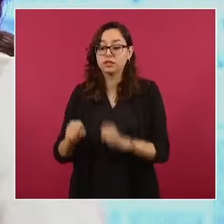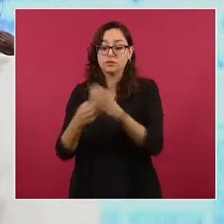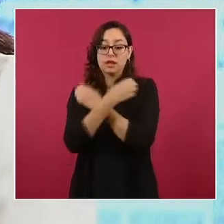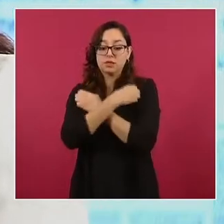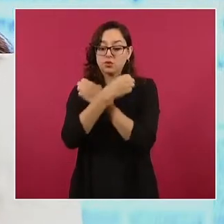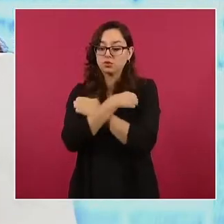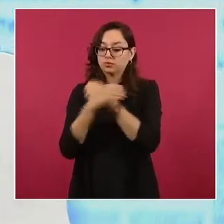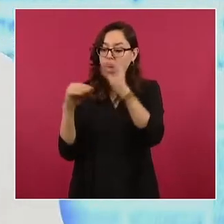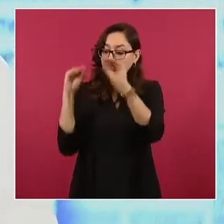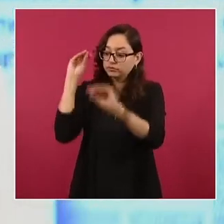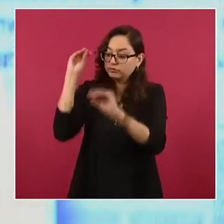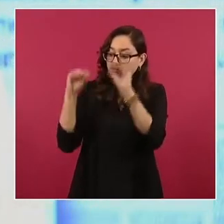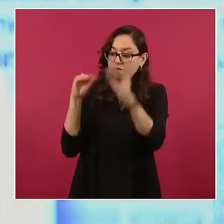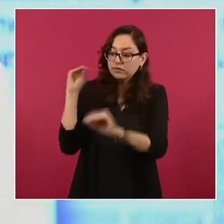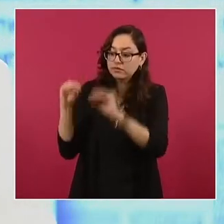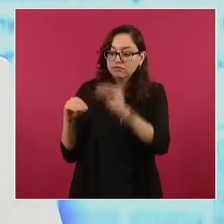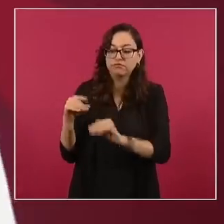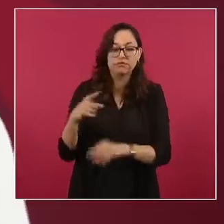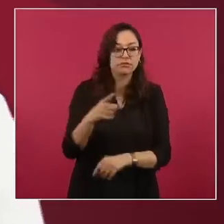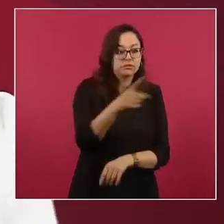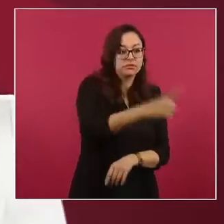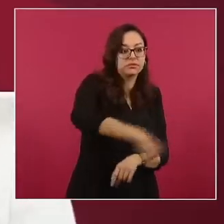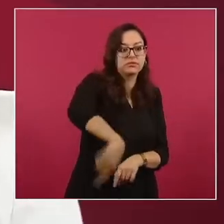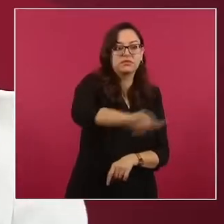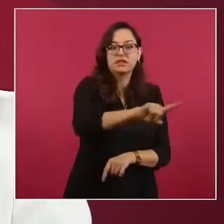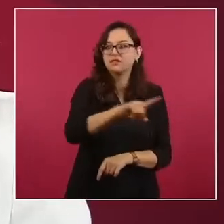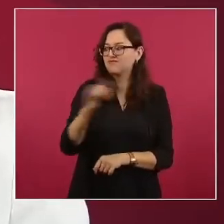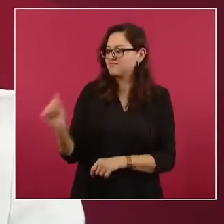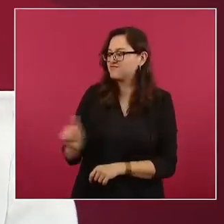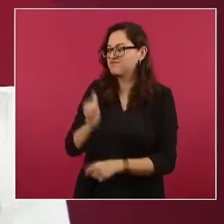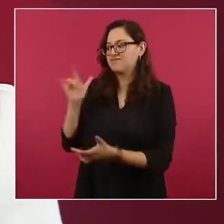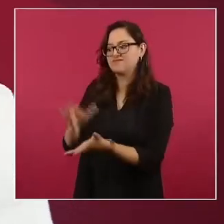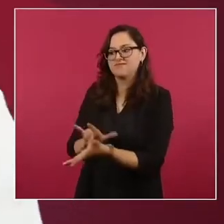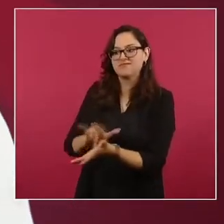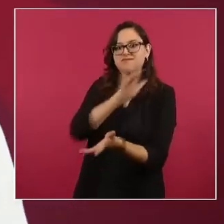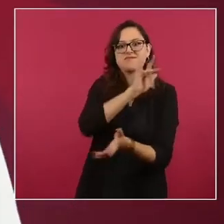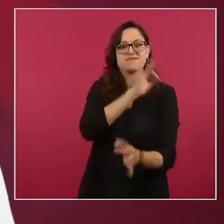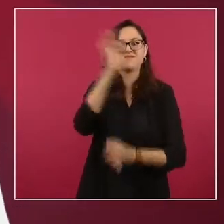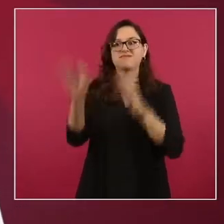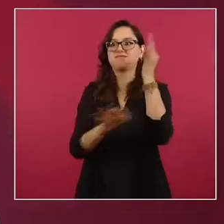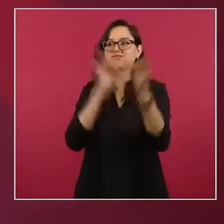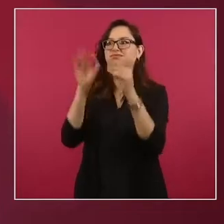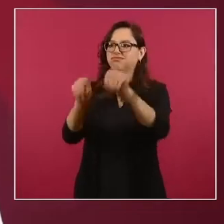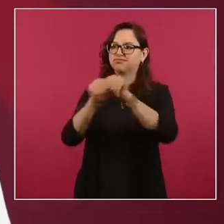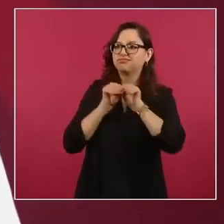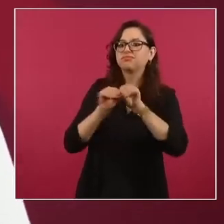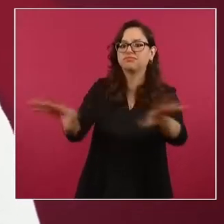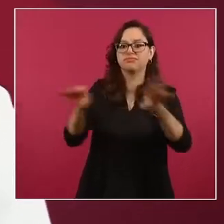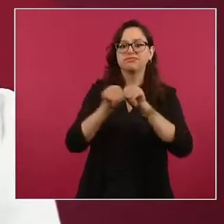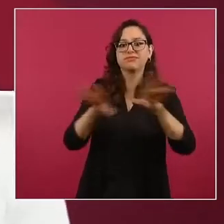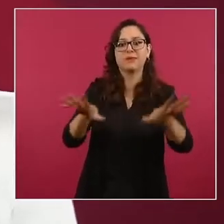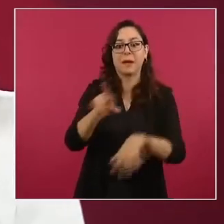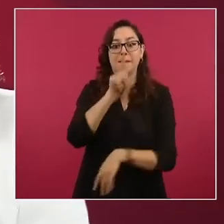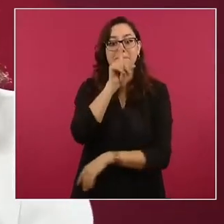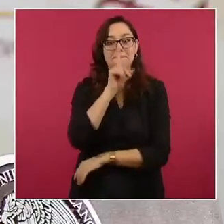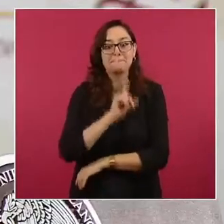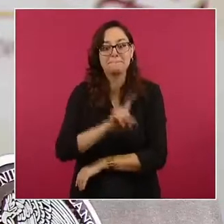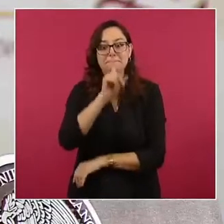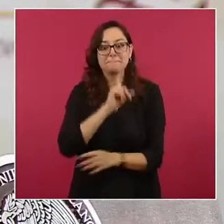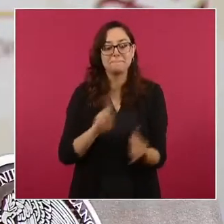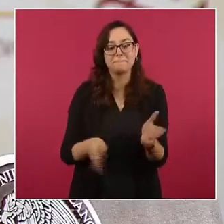familia que nos están viendo por todas las plataformas, en redes sociales, por YouTube, Facebook, Twitter,